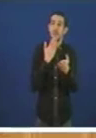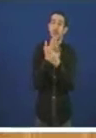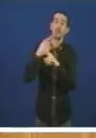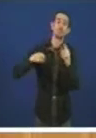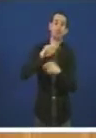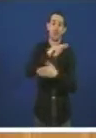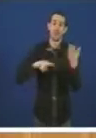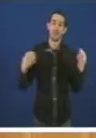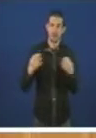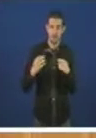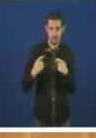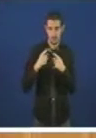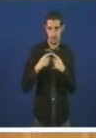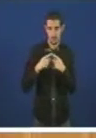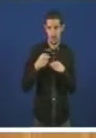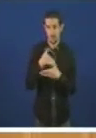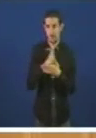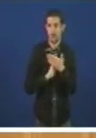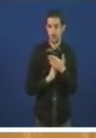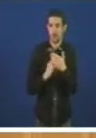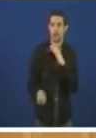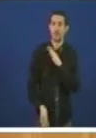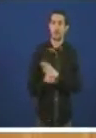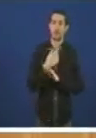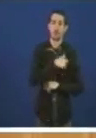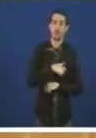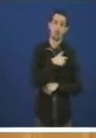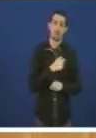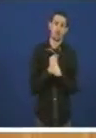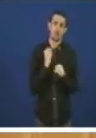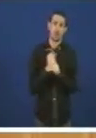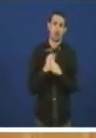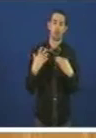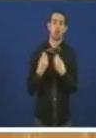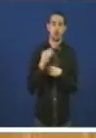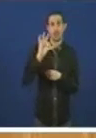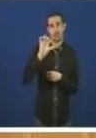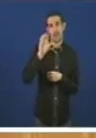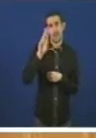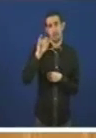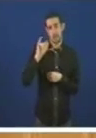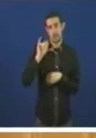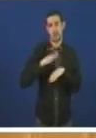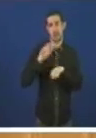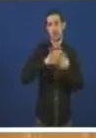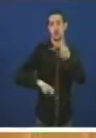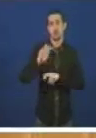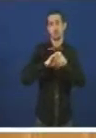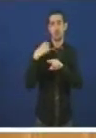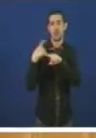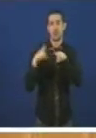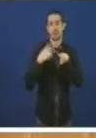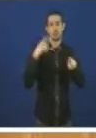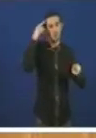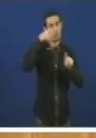Galicia por un lado a establecer unha comisión de traballo Xunta SEPI para buscar actividades para